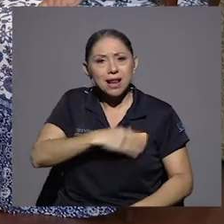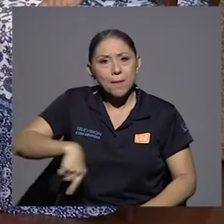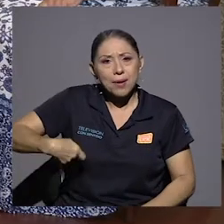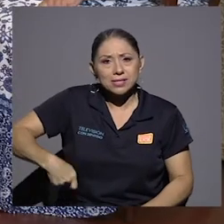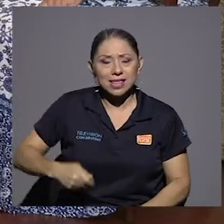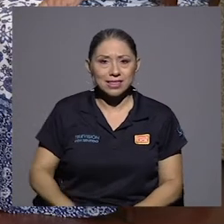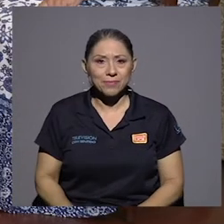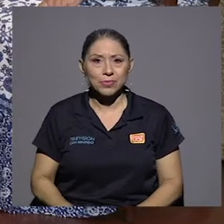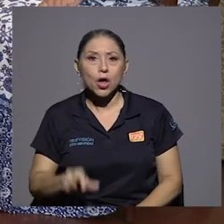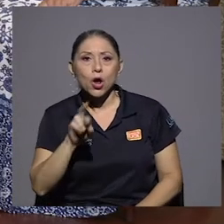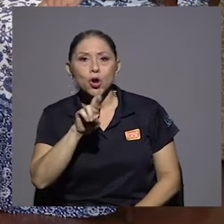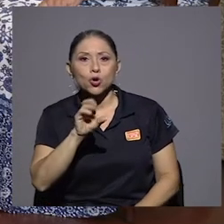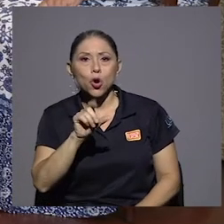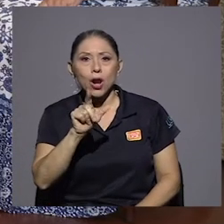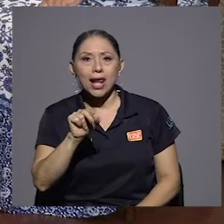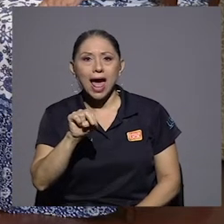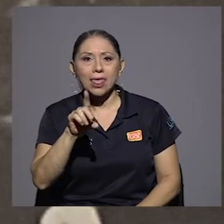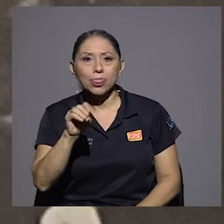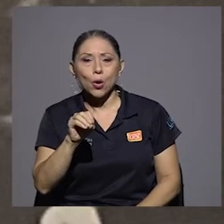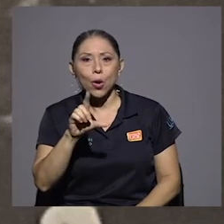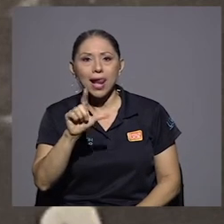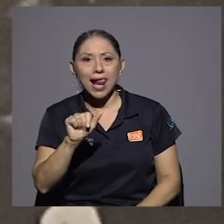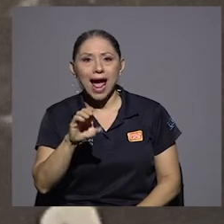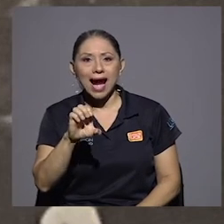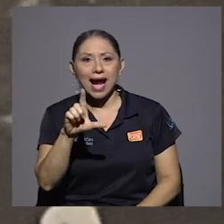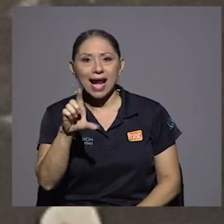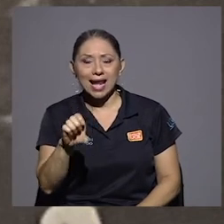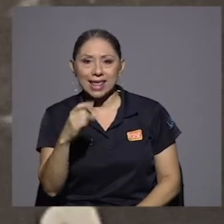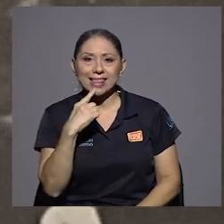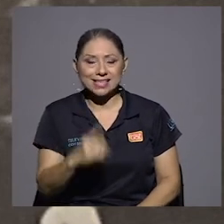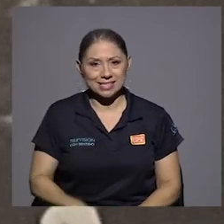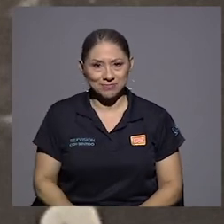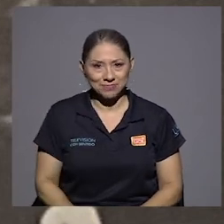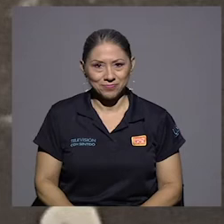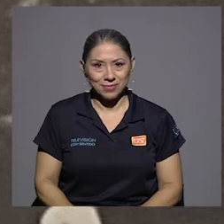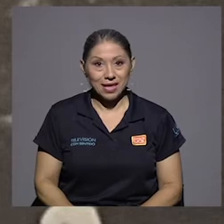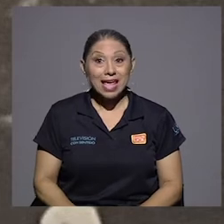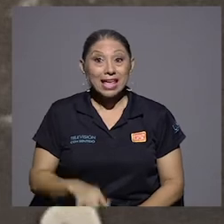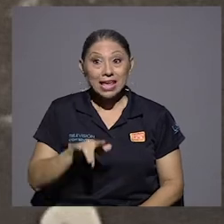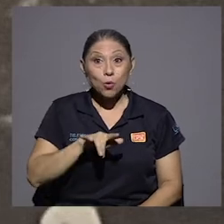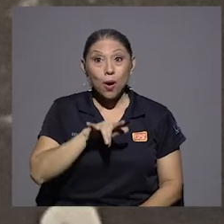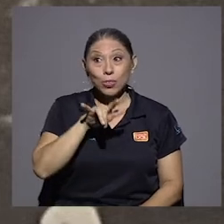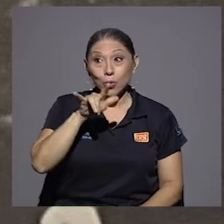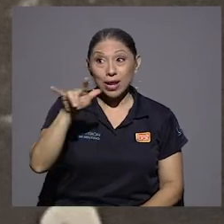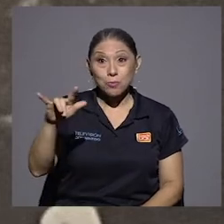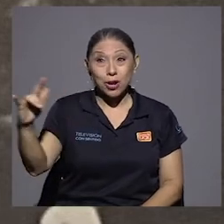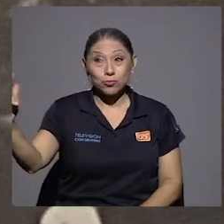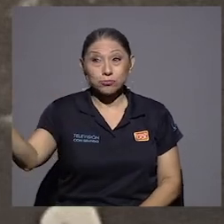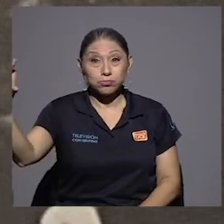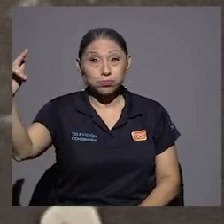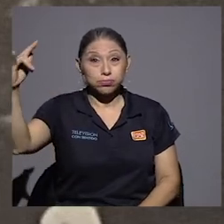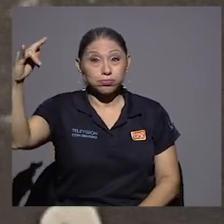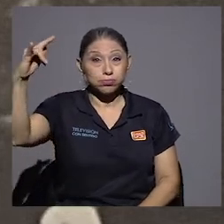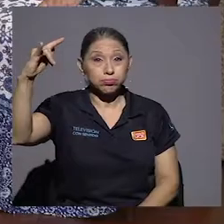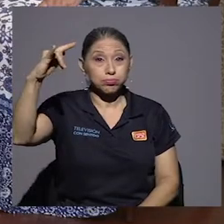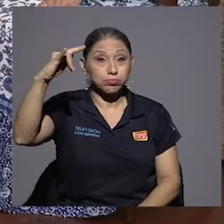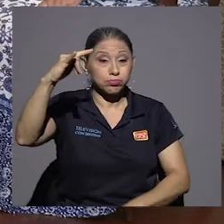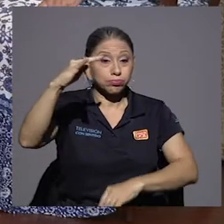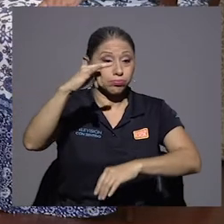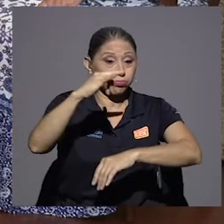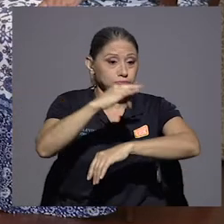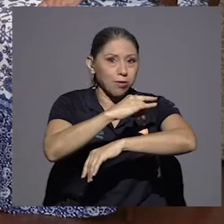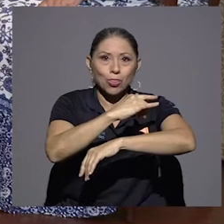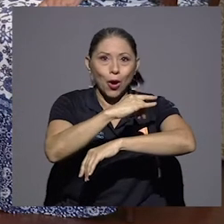Don Rolando Leclerc dice que el vuelo, antes de aterrizar, hace como un planeo por toda la sabana,